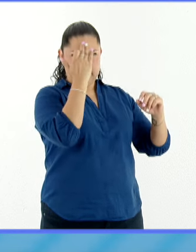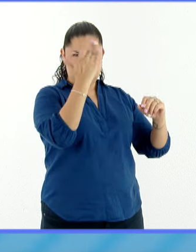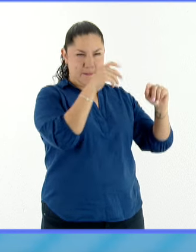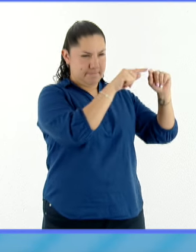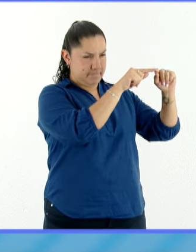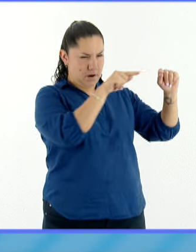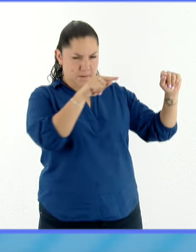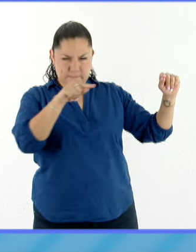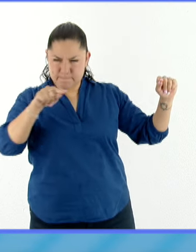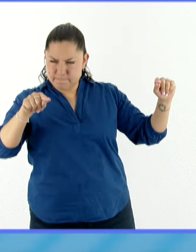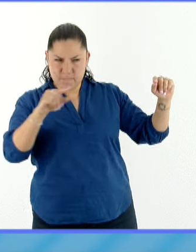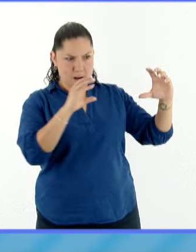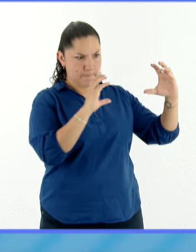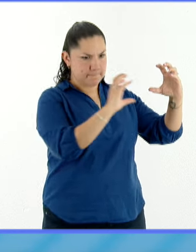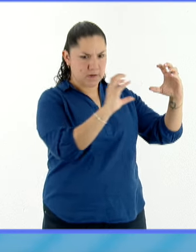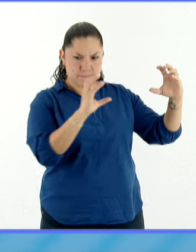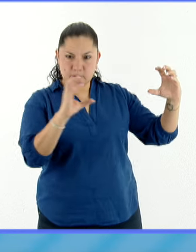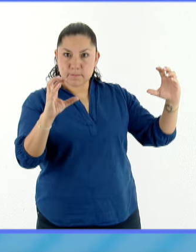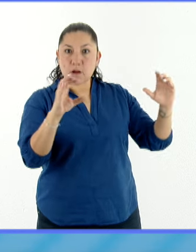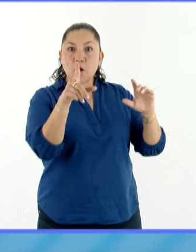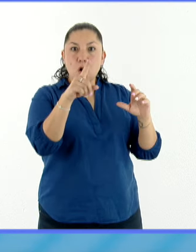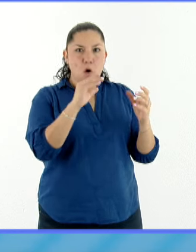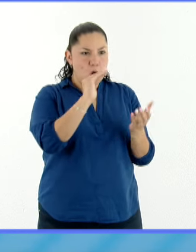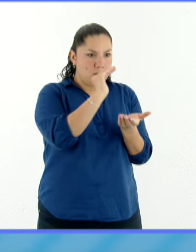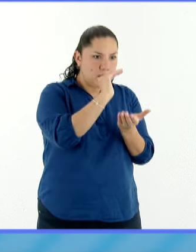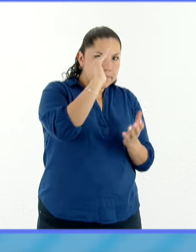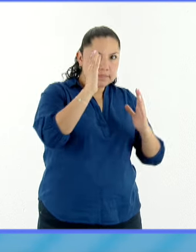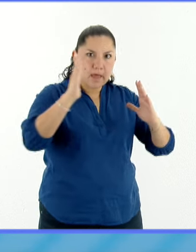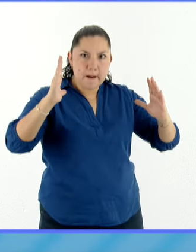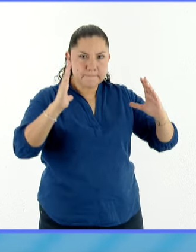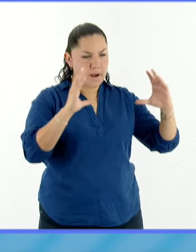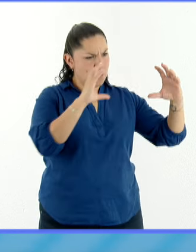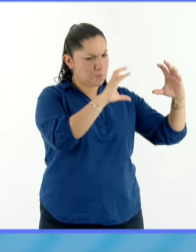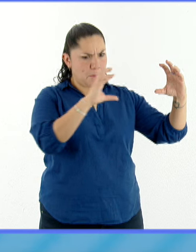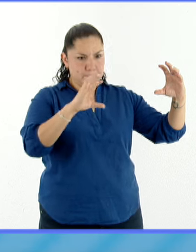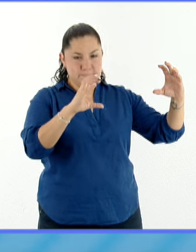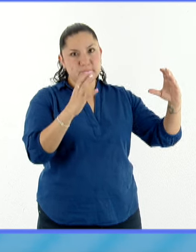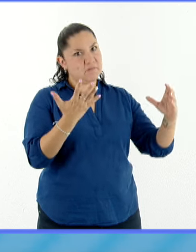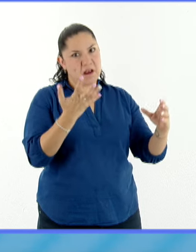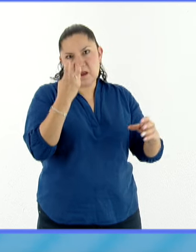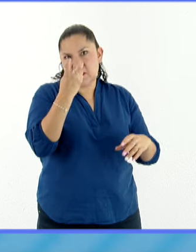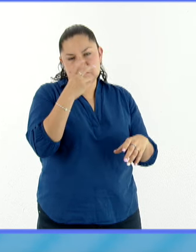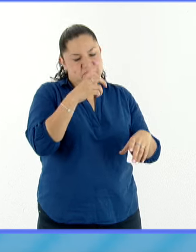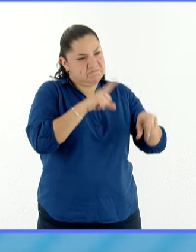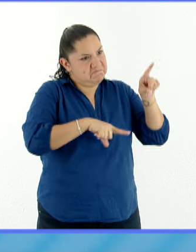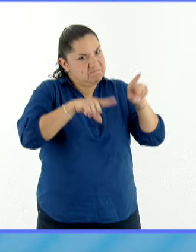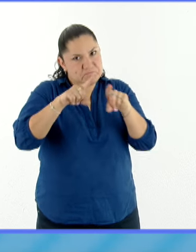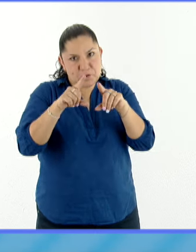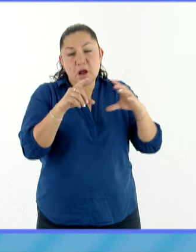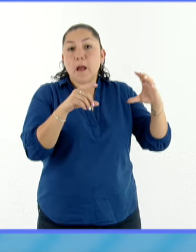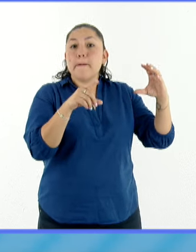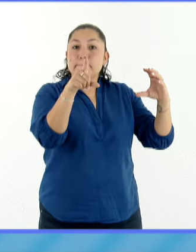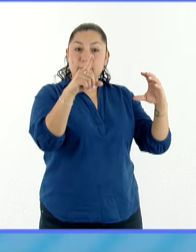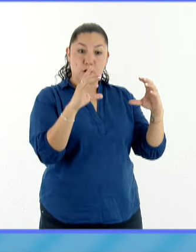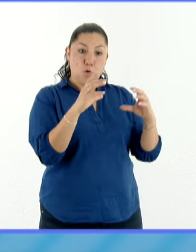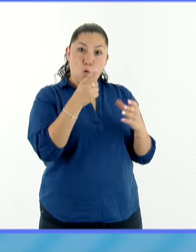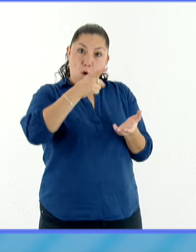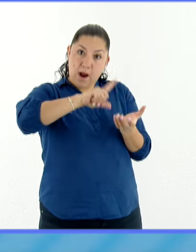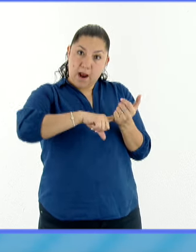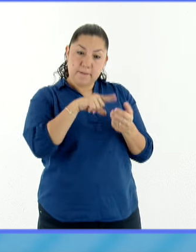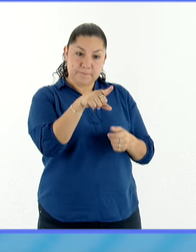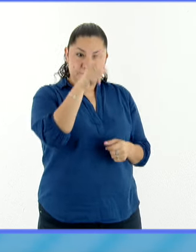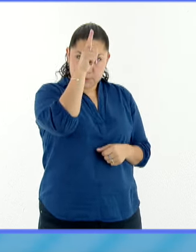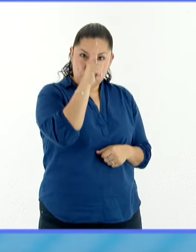dependiendo la posición en que esté la Luna, por así decirlo, particularmente en su